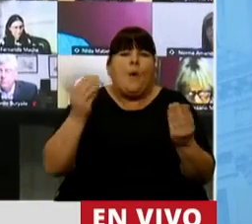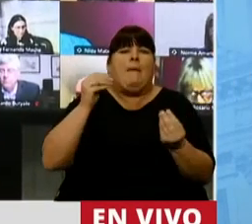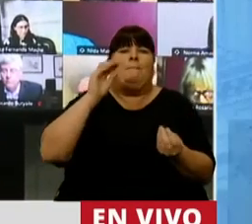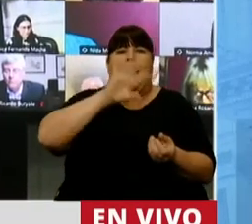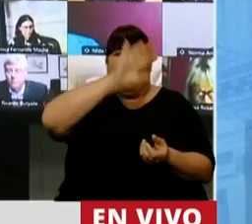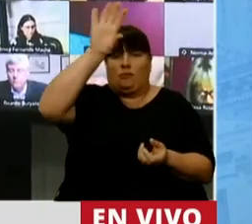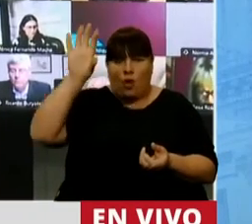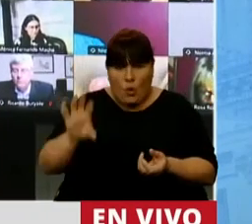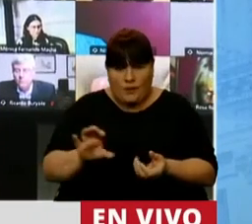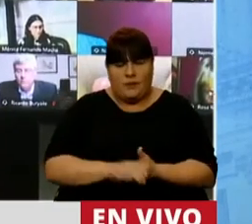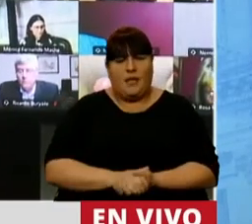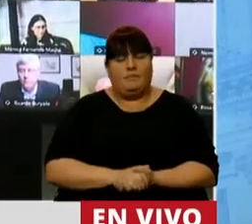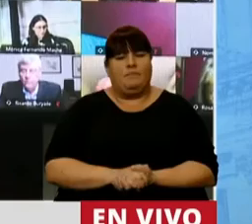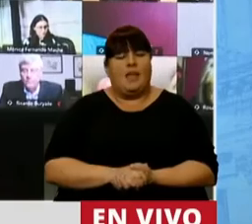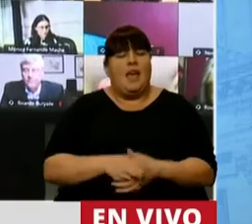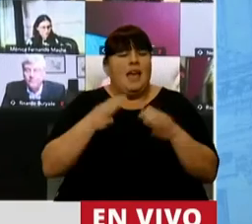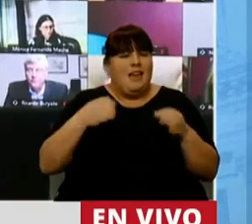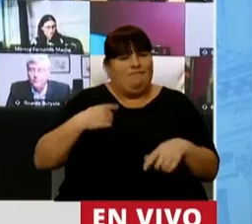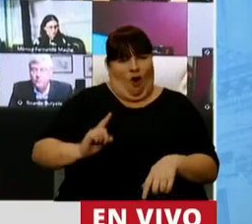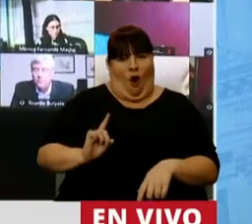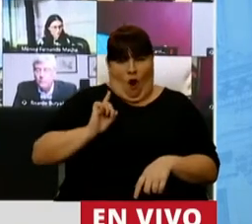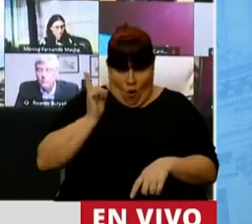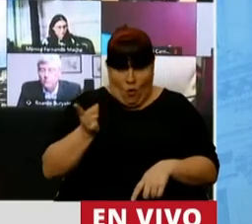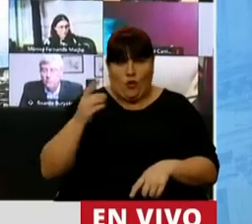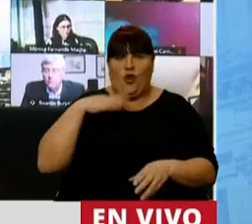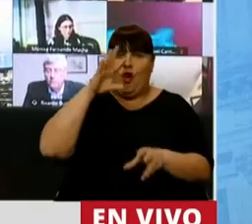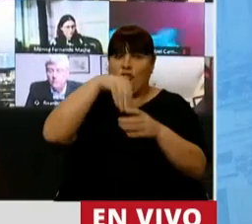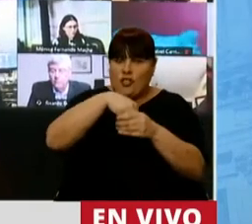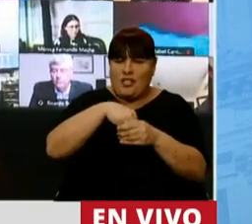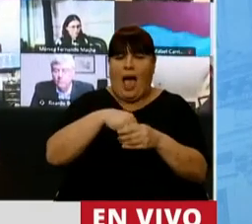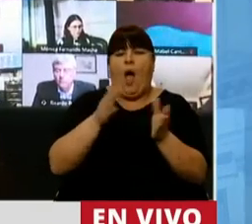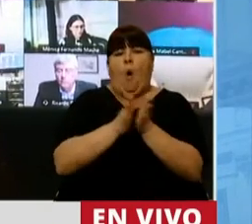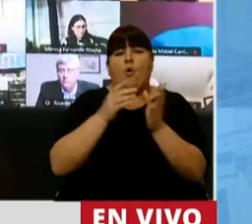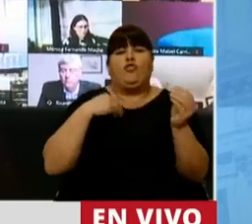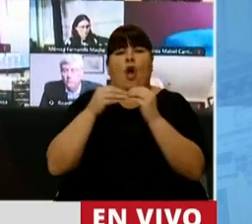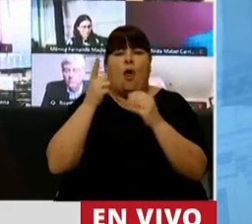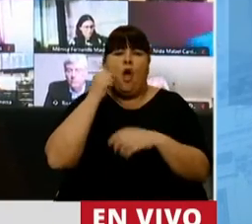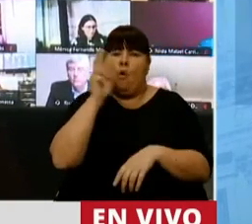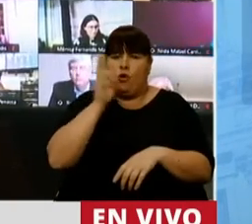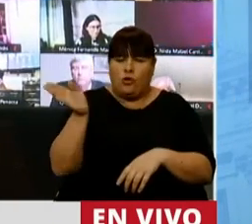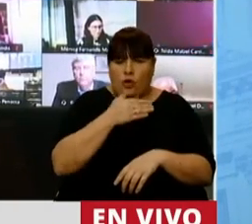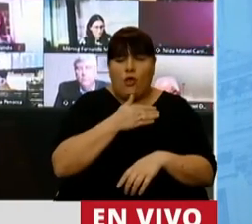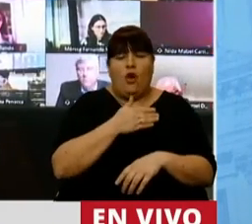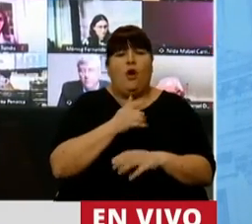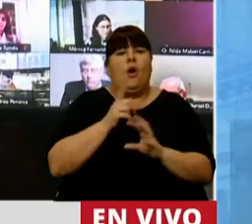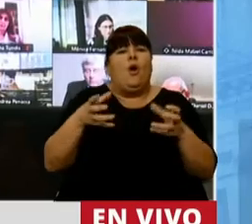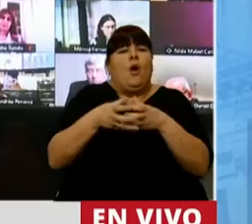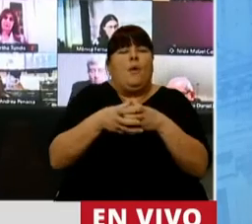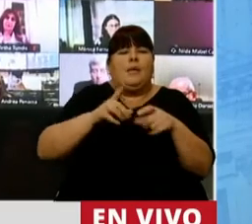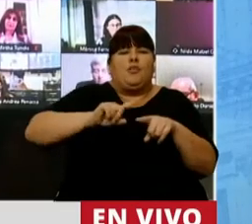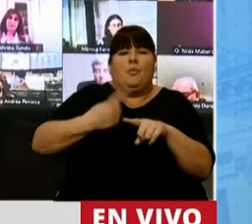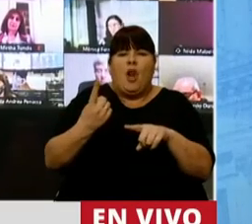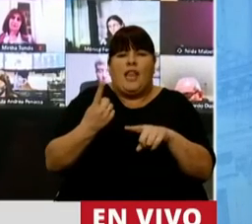el interior del país. En realidad, me siento orgullosa de pertenecer, junto a compañeras y compañeros, a un espacio